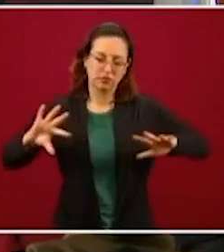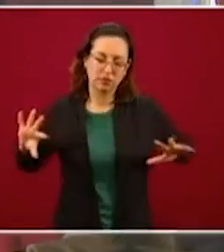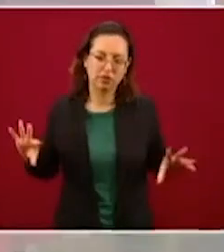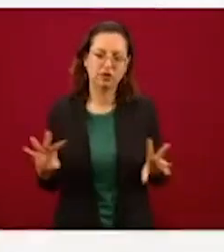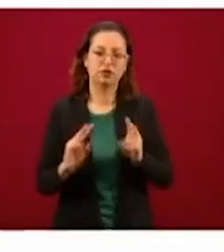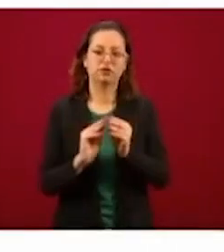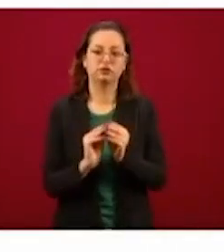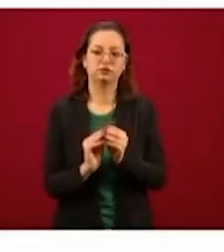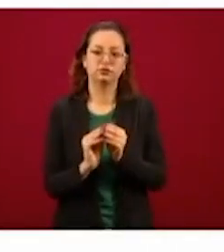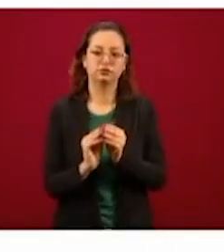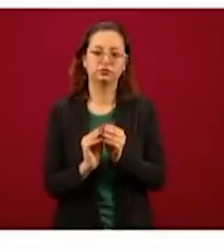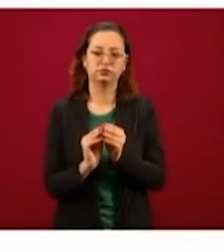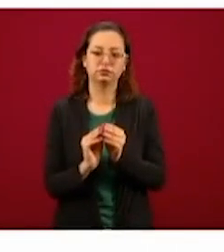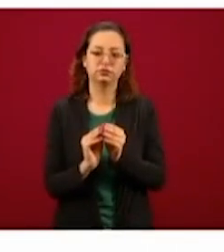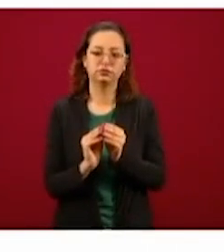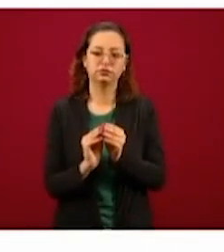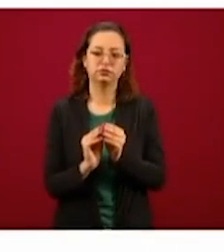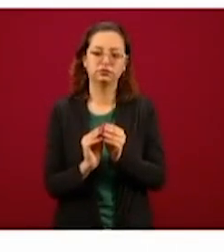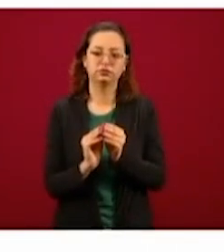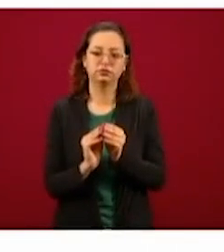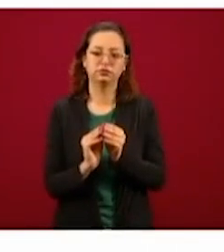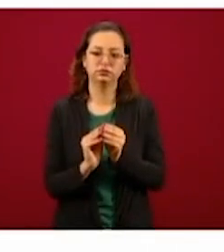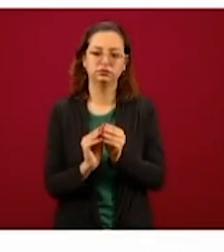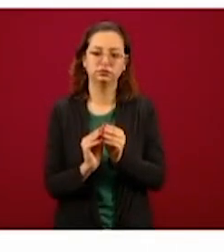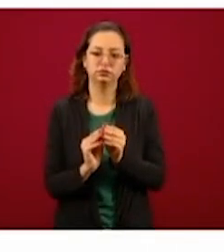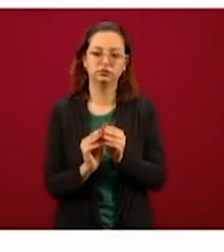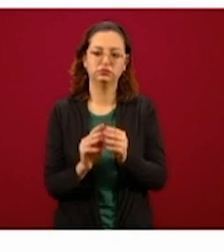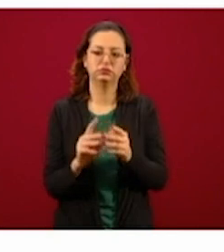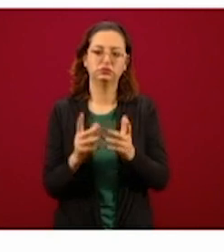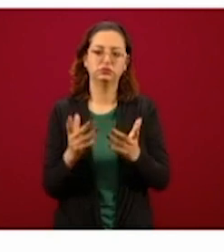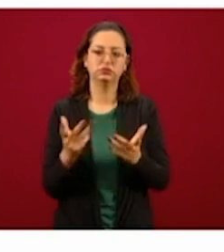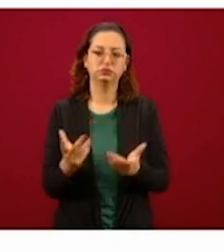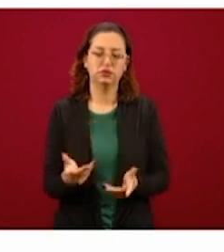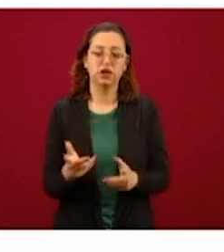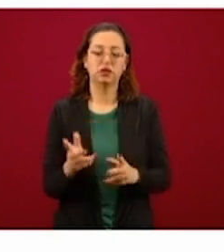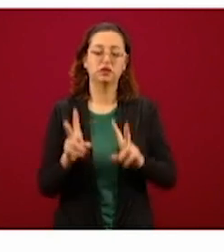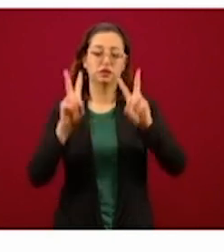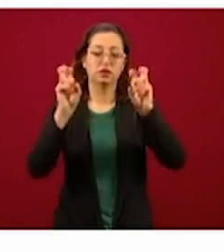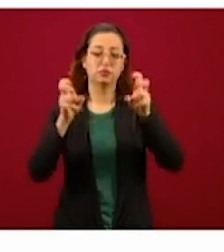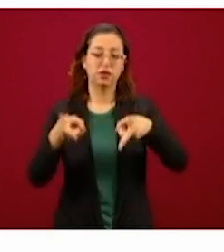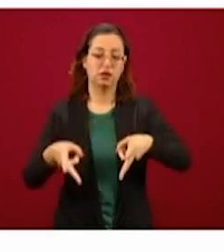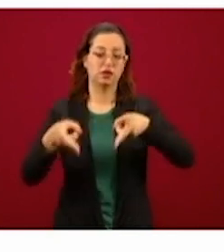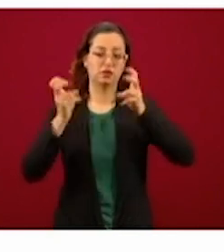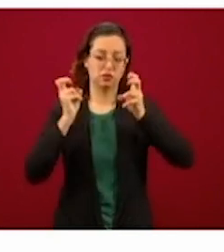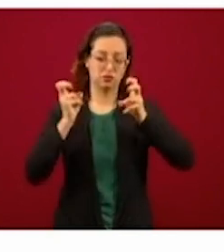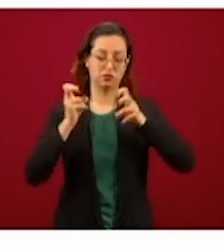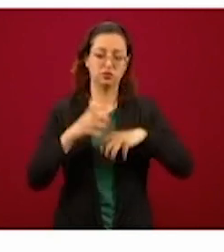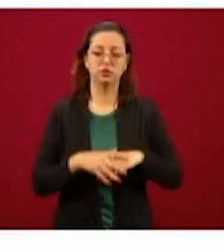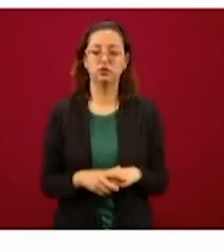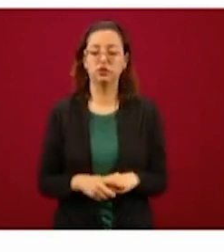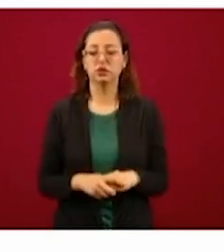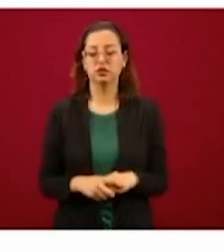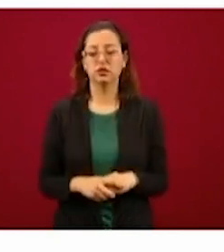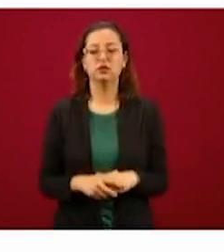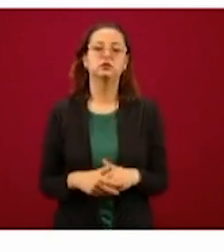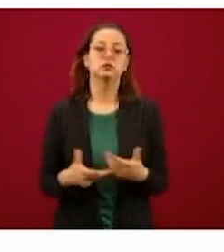baja. El robo a transeúnte disminuyó un 17.3%, en transporte público 36